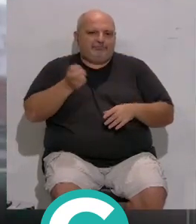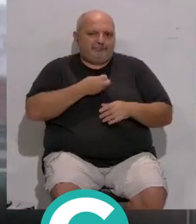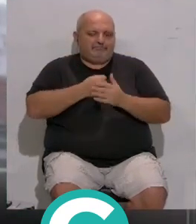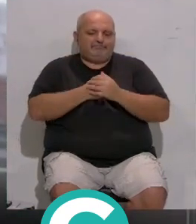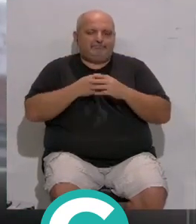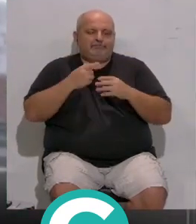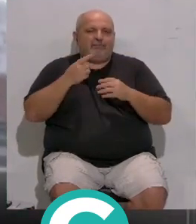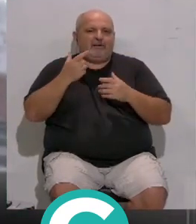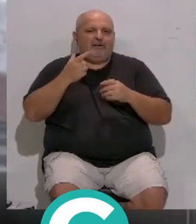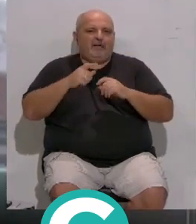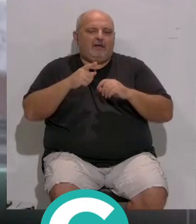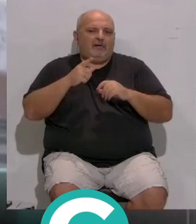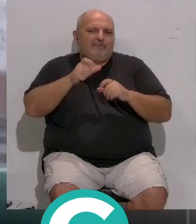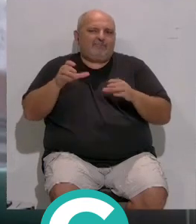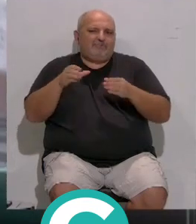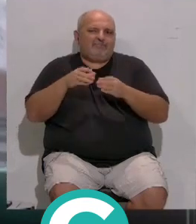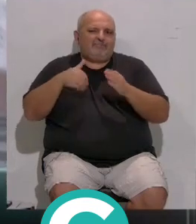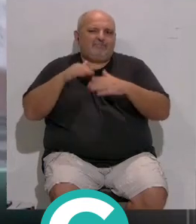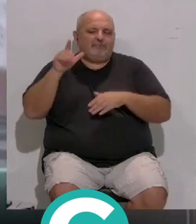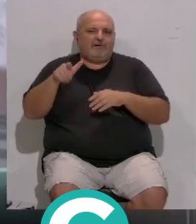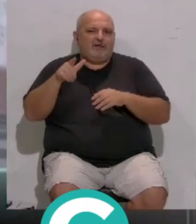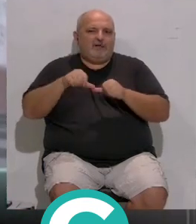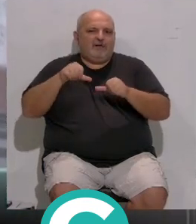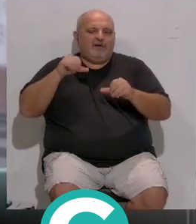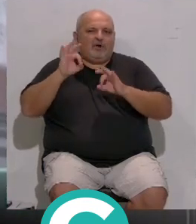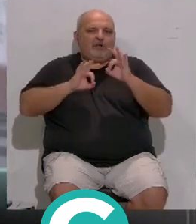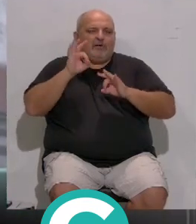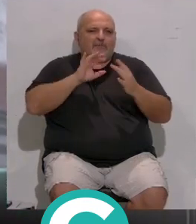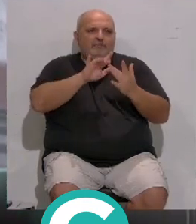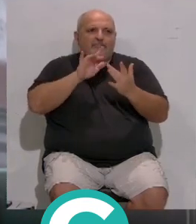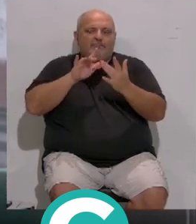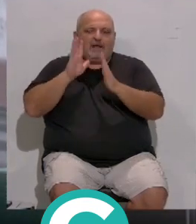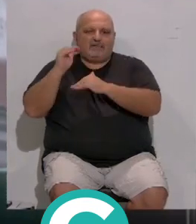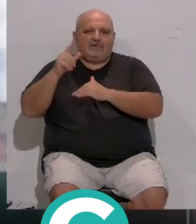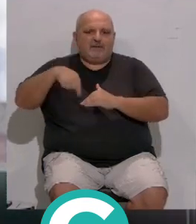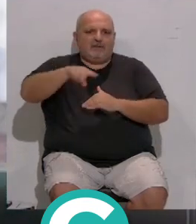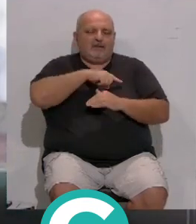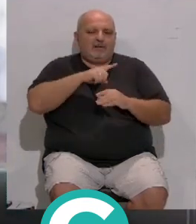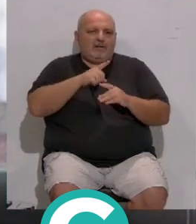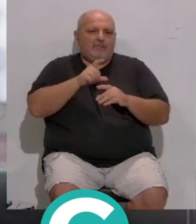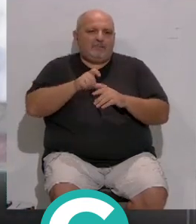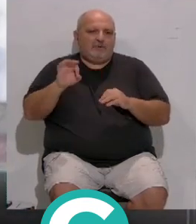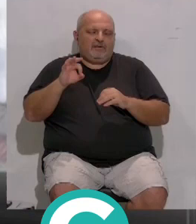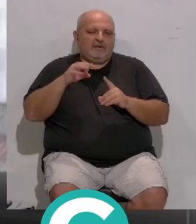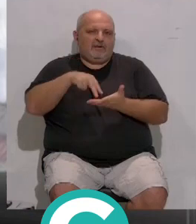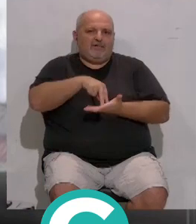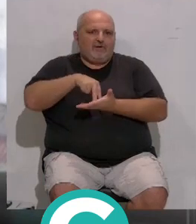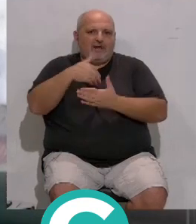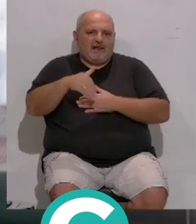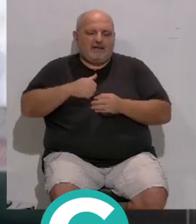...será con los colectivos como siempre... ...cómo nos organicemos para la mejor atención... ...e intervención con las personas sin hogar.